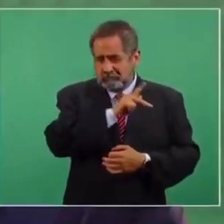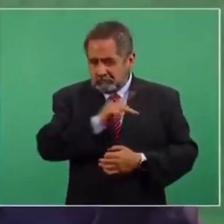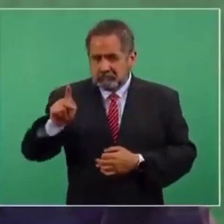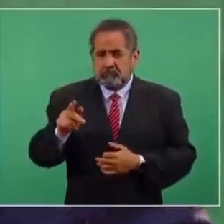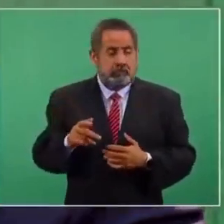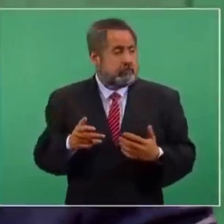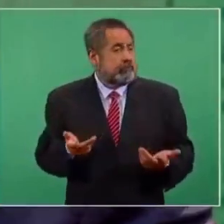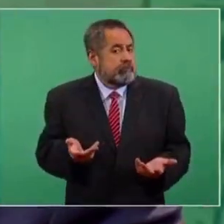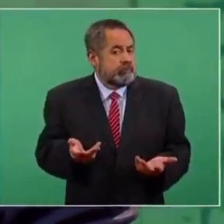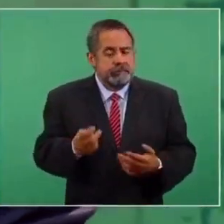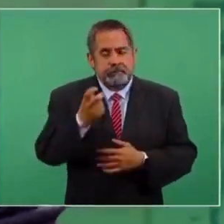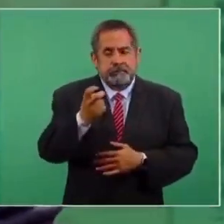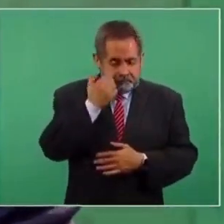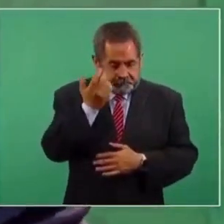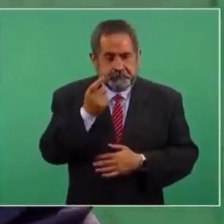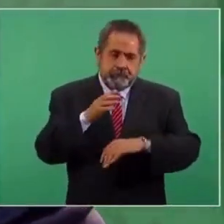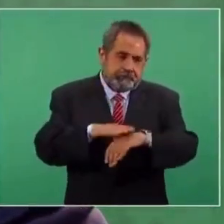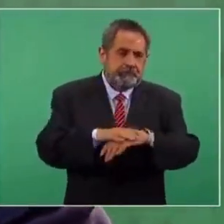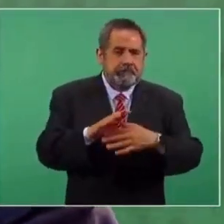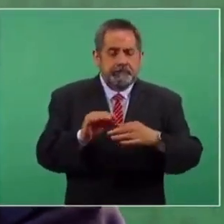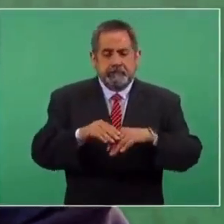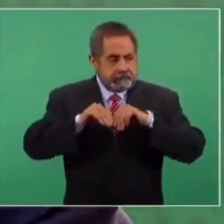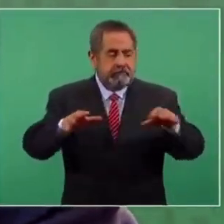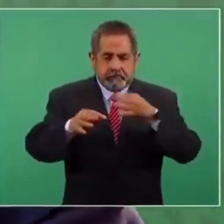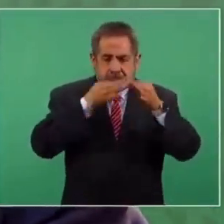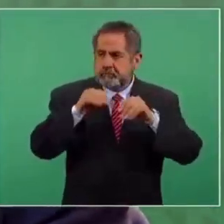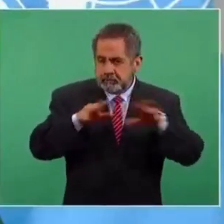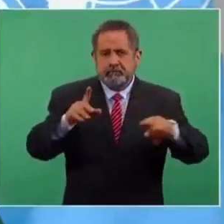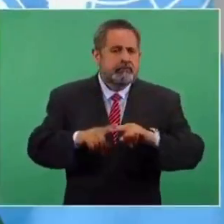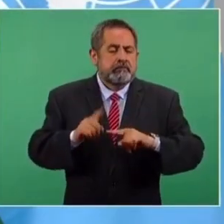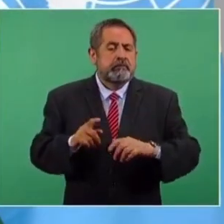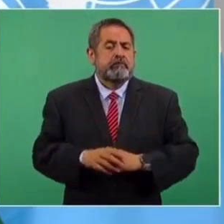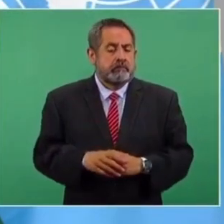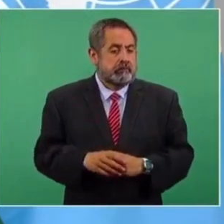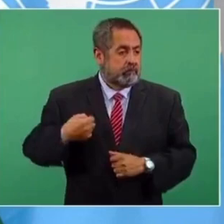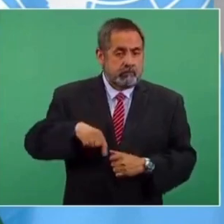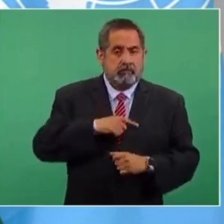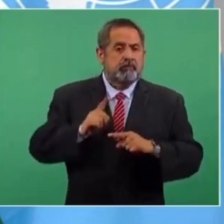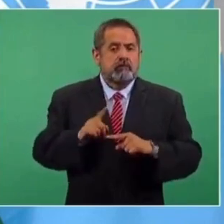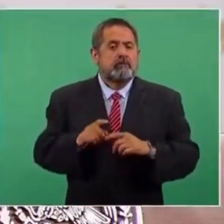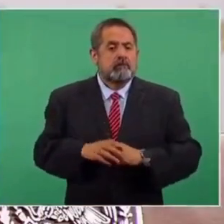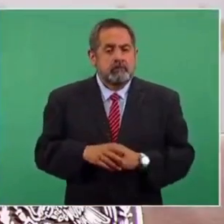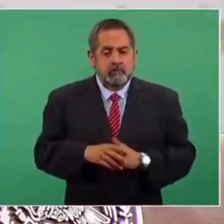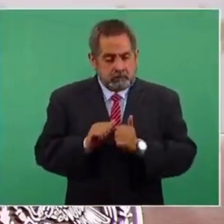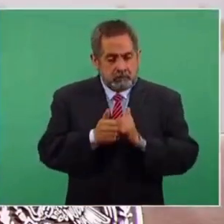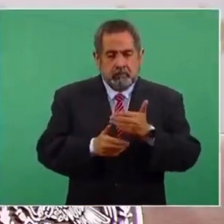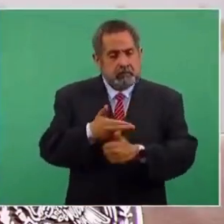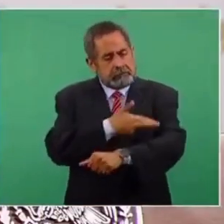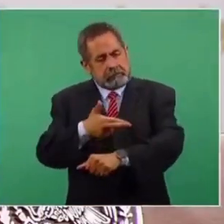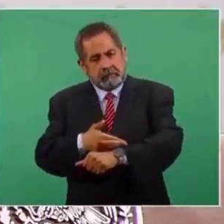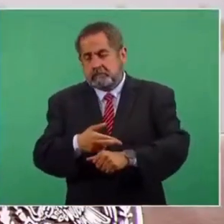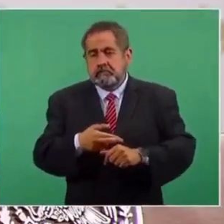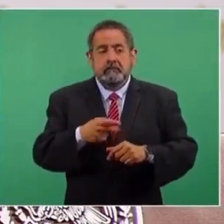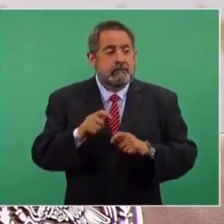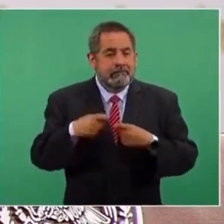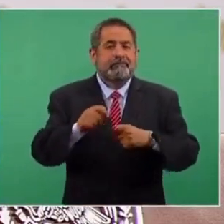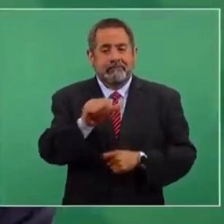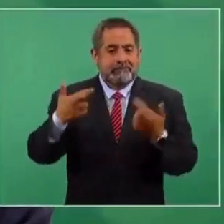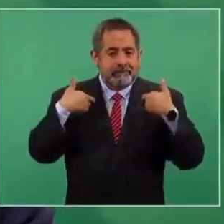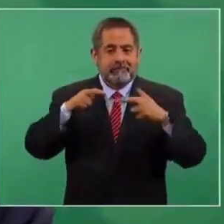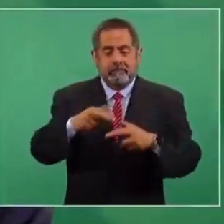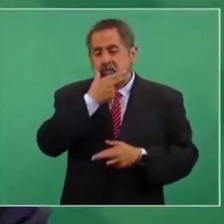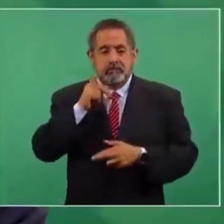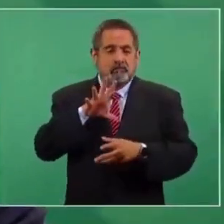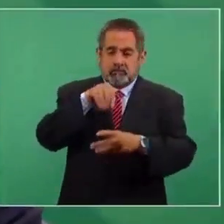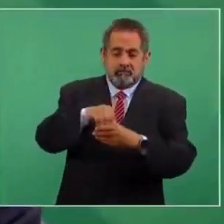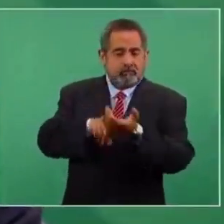Entonces, ¿qué es lo que quiero que se sepa?, que vamos de inmediato a iniciar la vacunación de maestras, maestros,